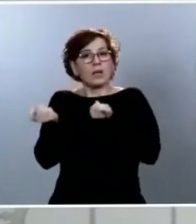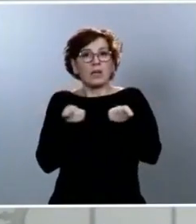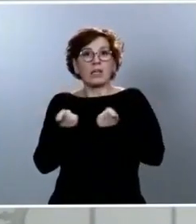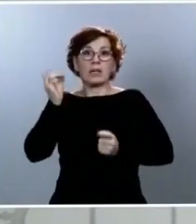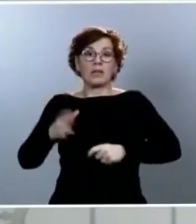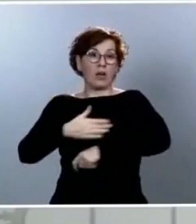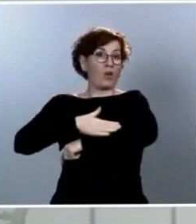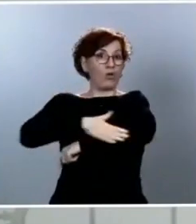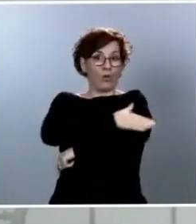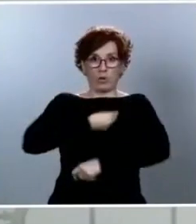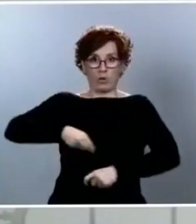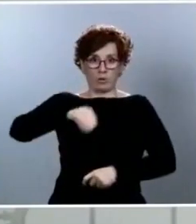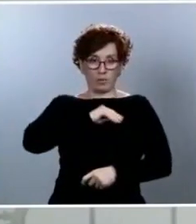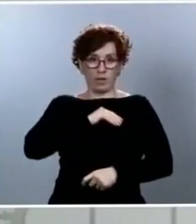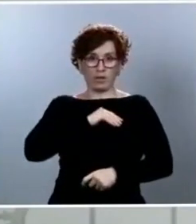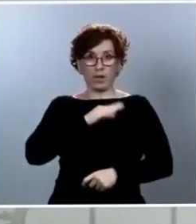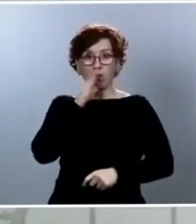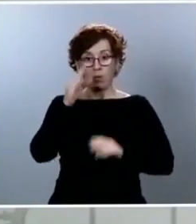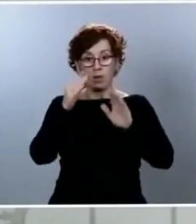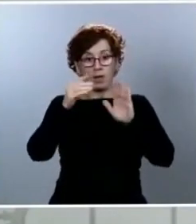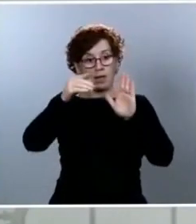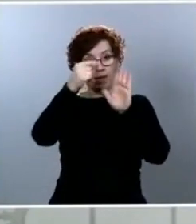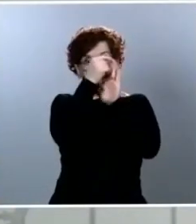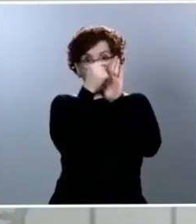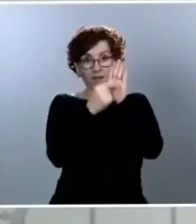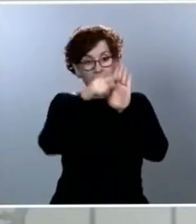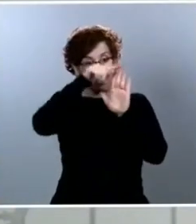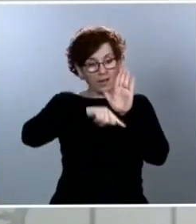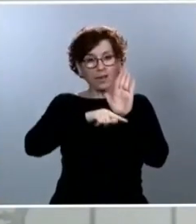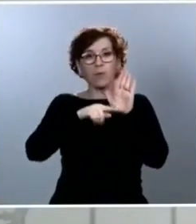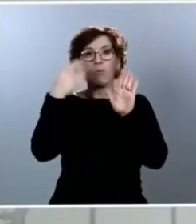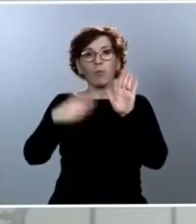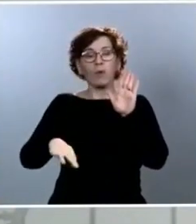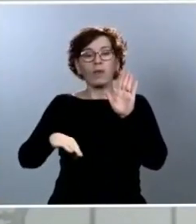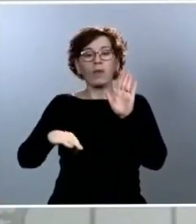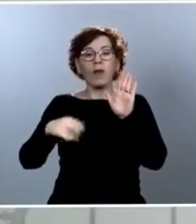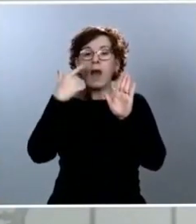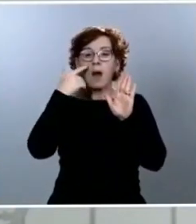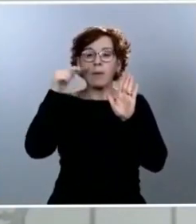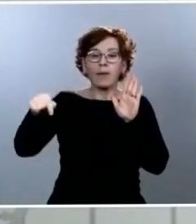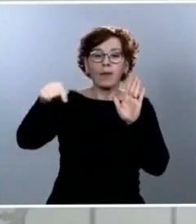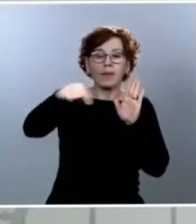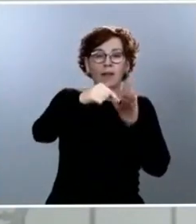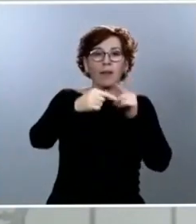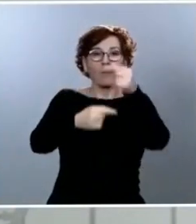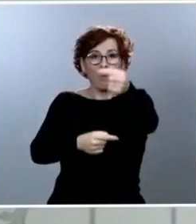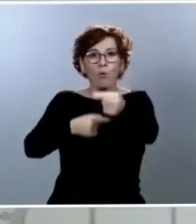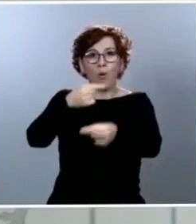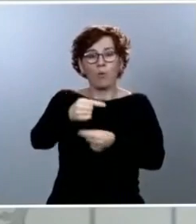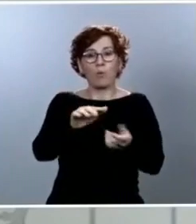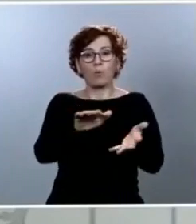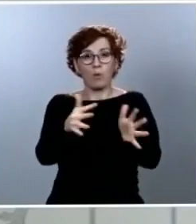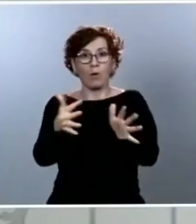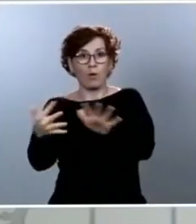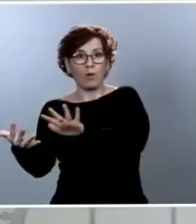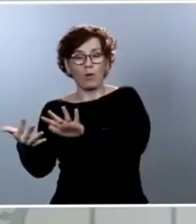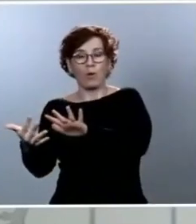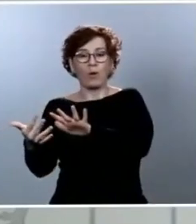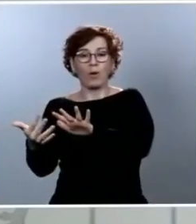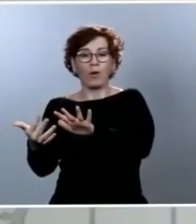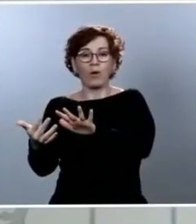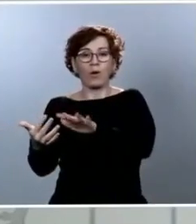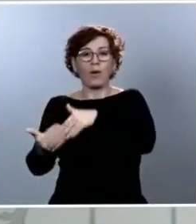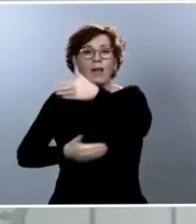permitir el poder evaluar cada cierto tiempo esa gradualidad, esa asimetría entre los distintos